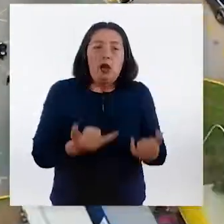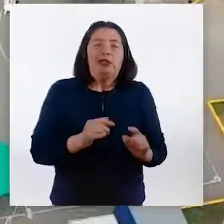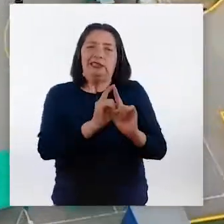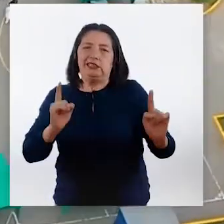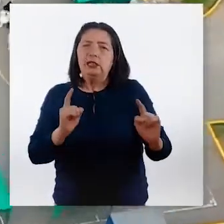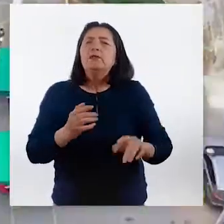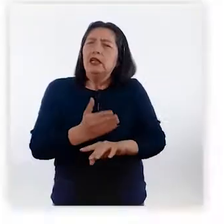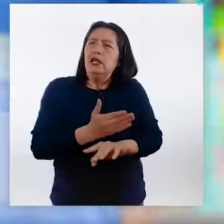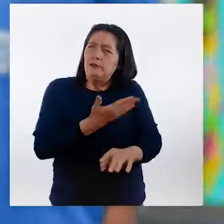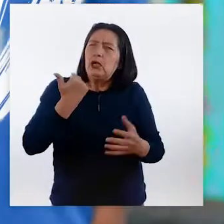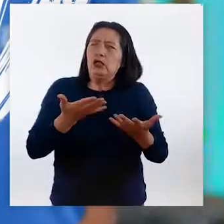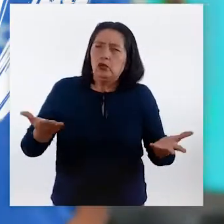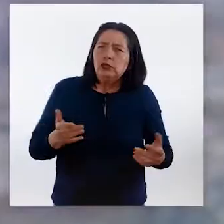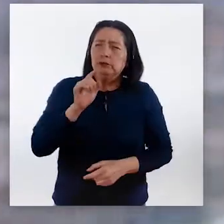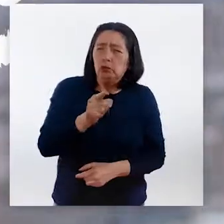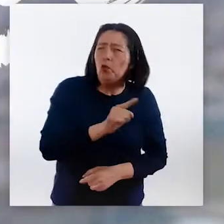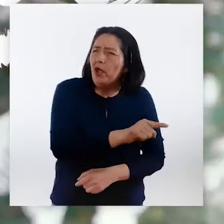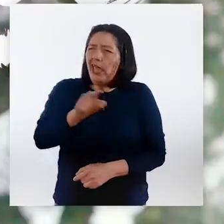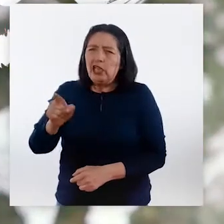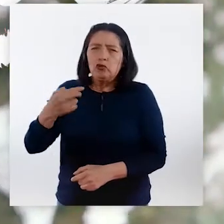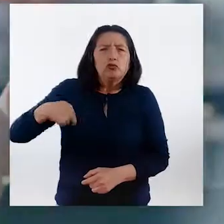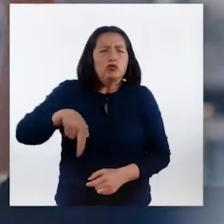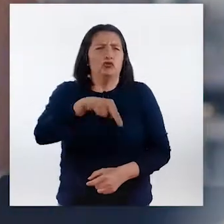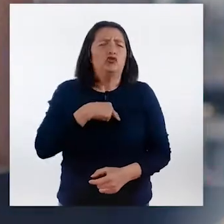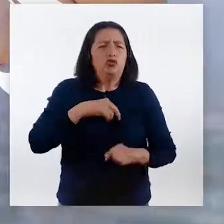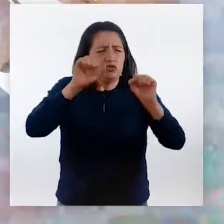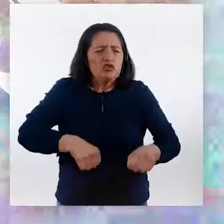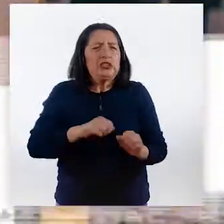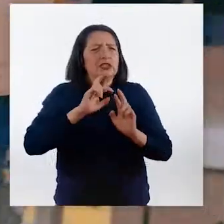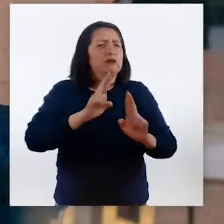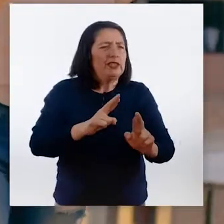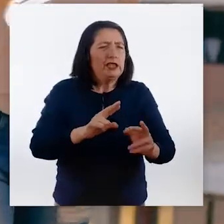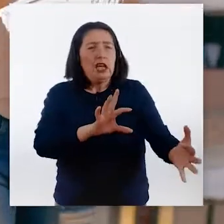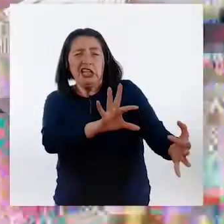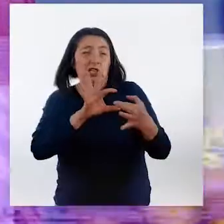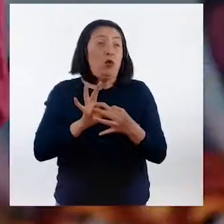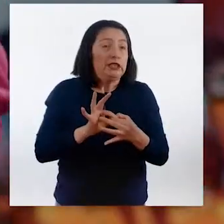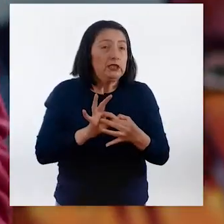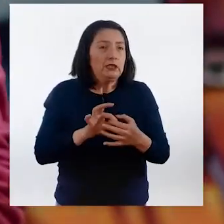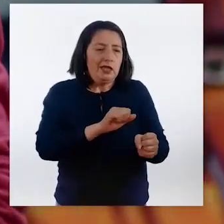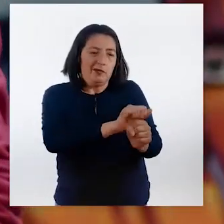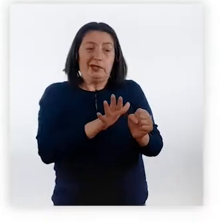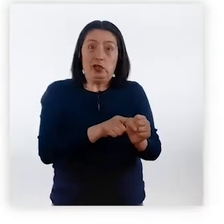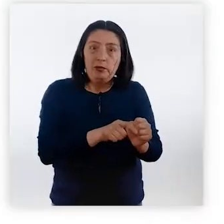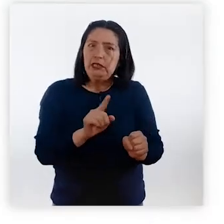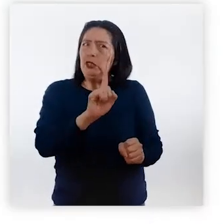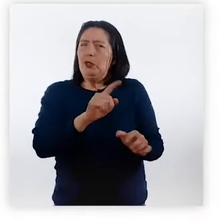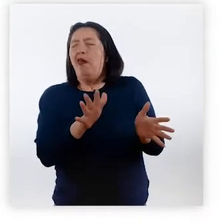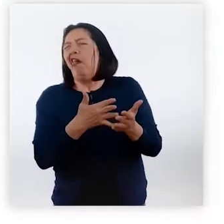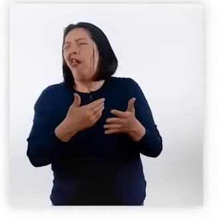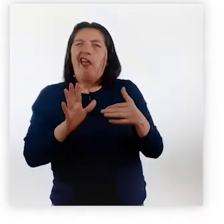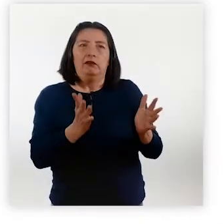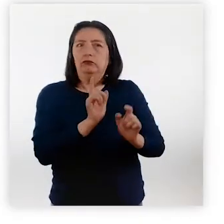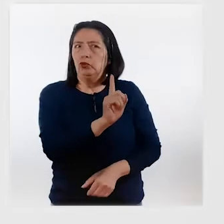de distanciarnos para otras mejores. Porque tú, ellos, nosotros, somos la respuesta. ¿Te unes? No bajemos